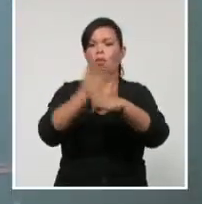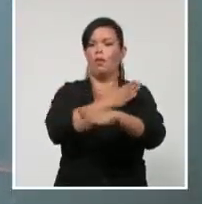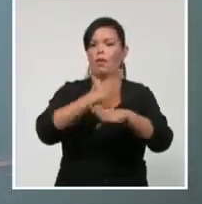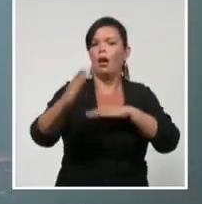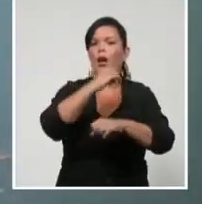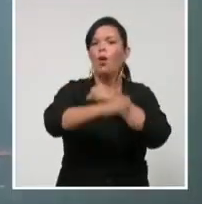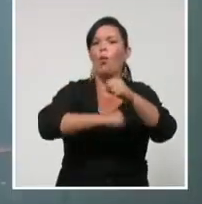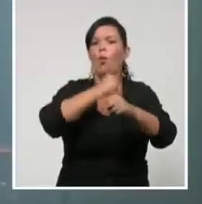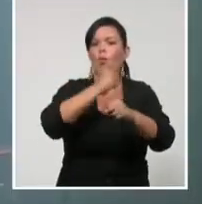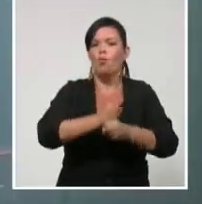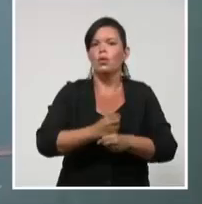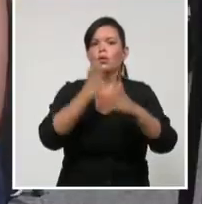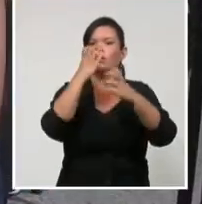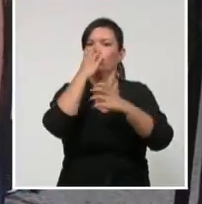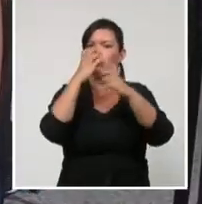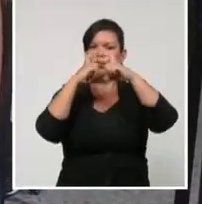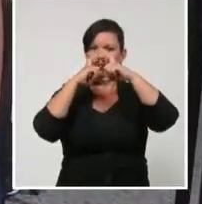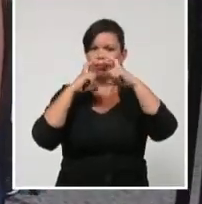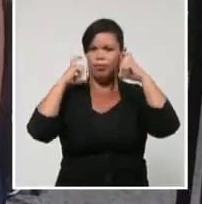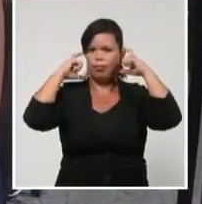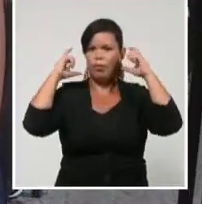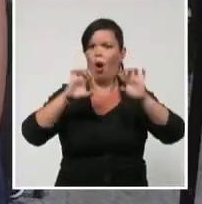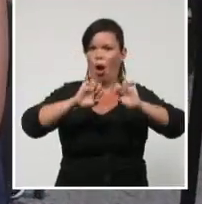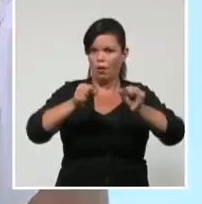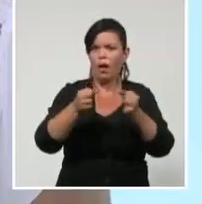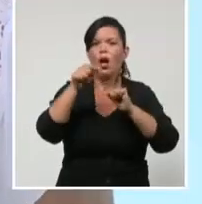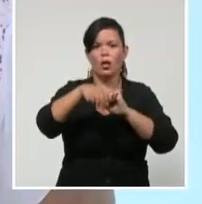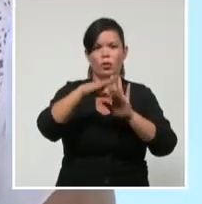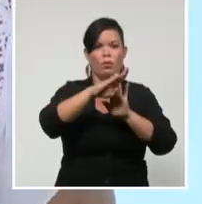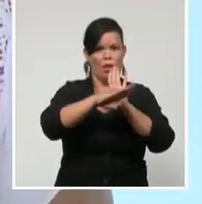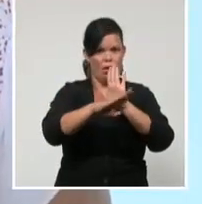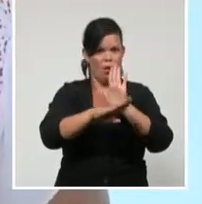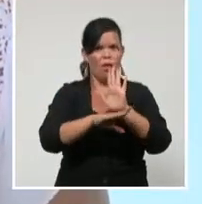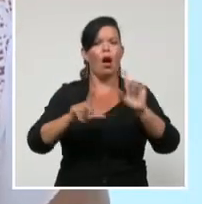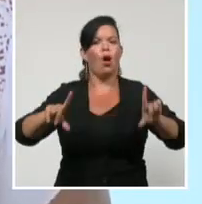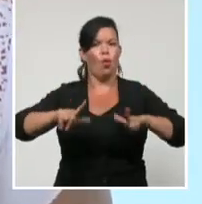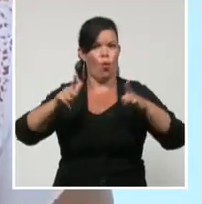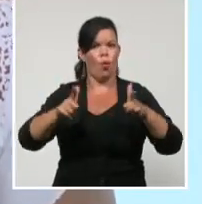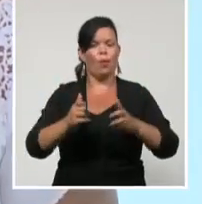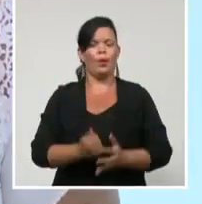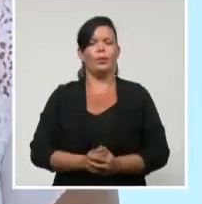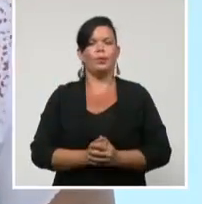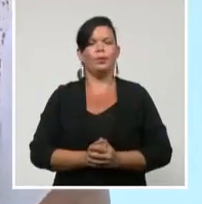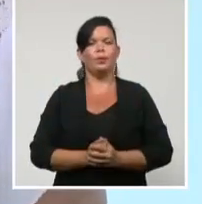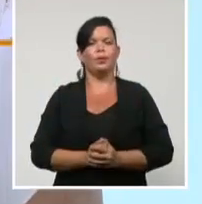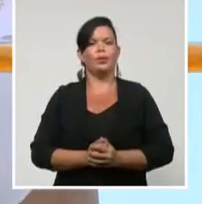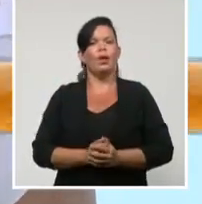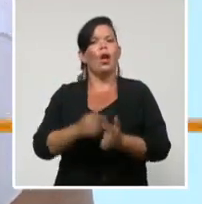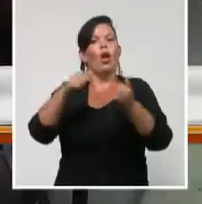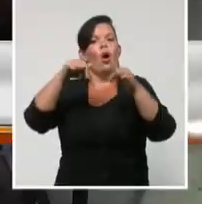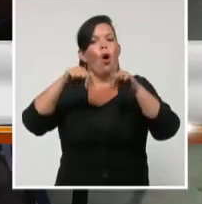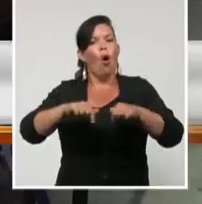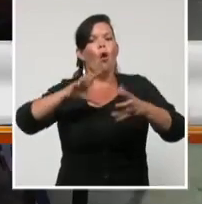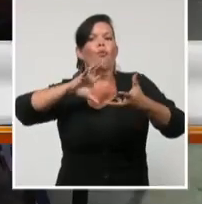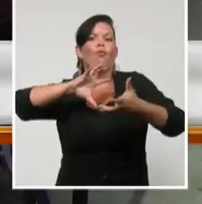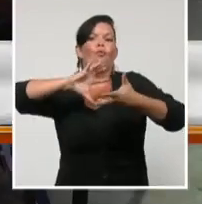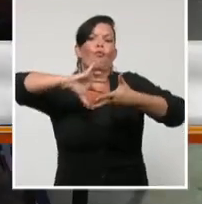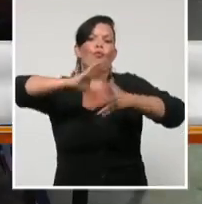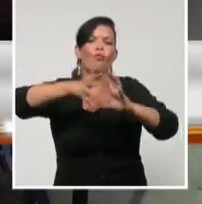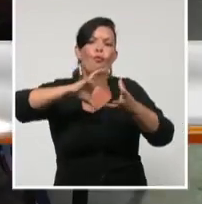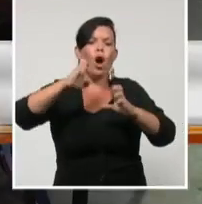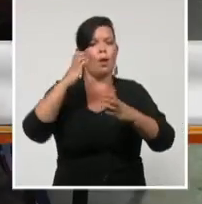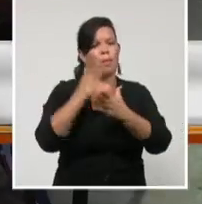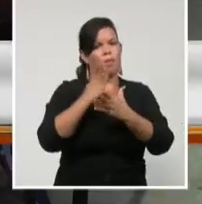algunas de las medidas que se implementan en las instituciones. Hoy la organización cambió. Ya no vamos a tener matutinos.